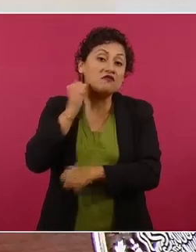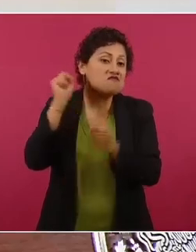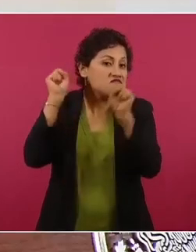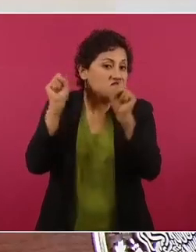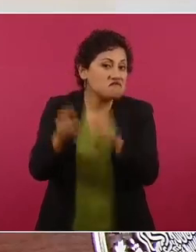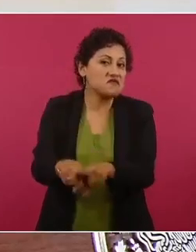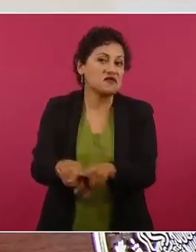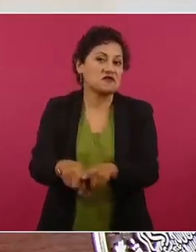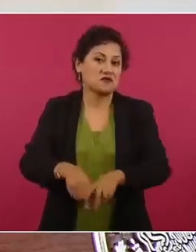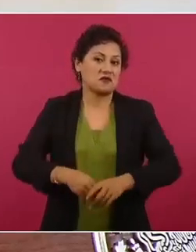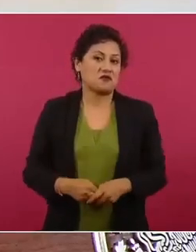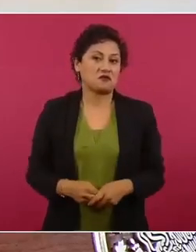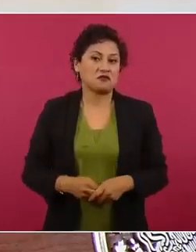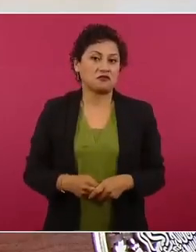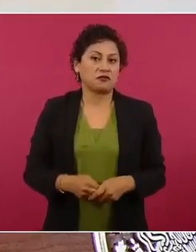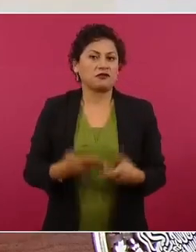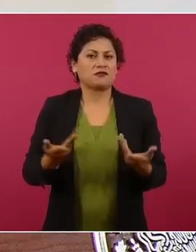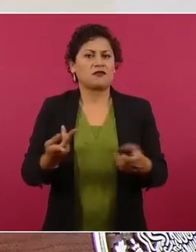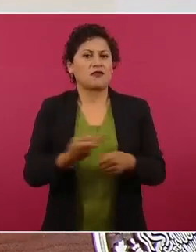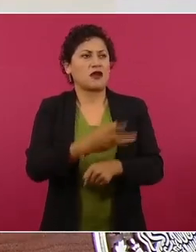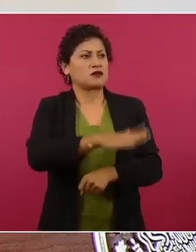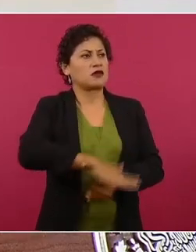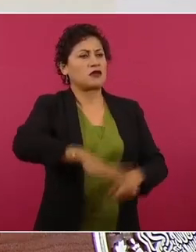no se informaba al pueblo.